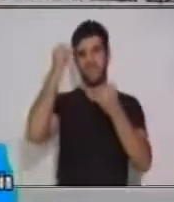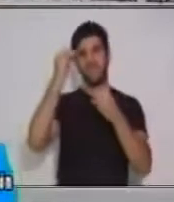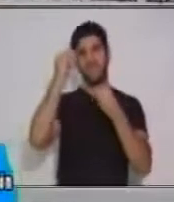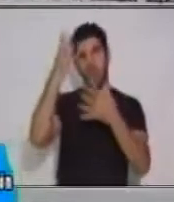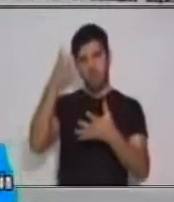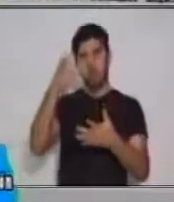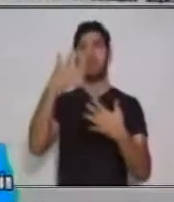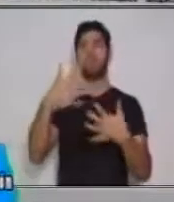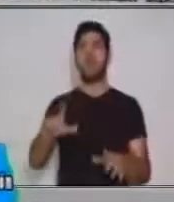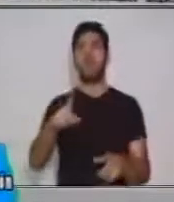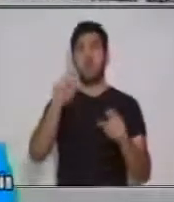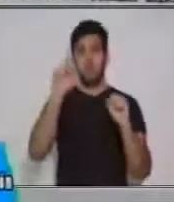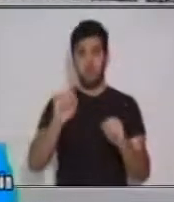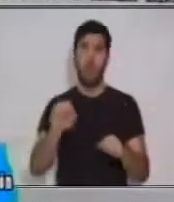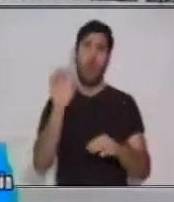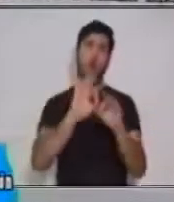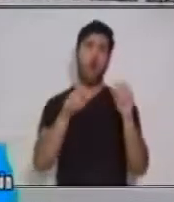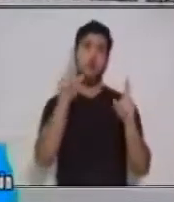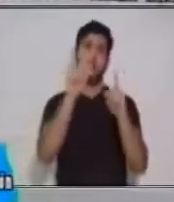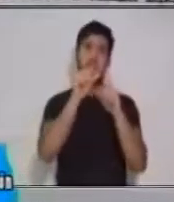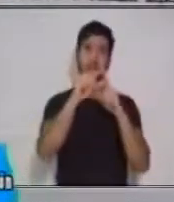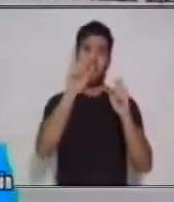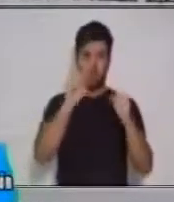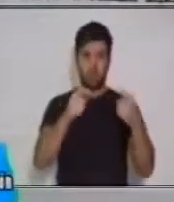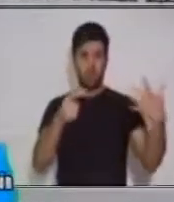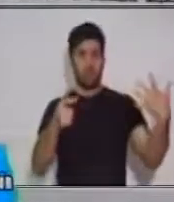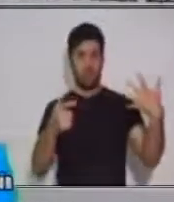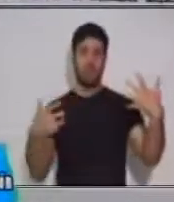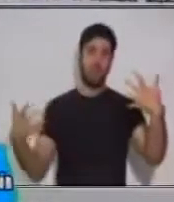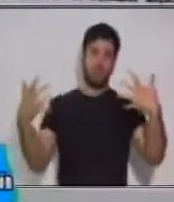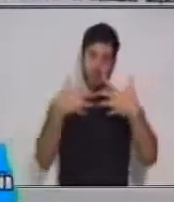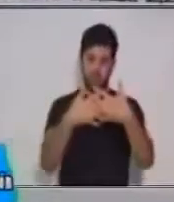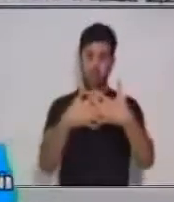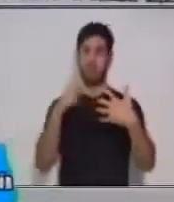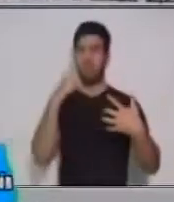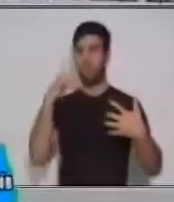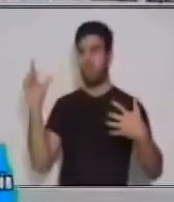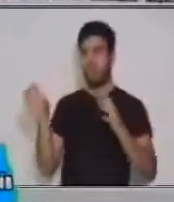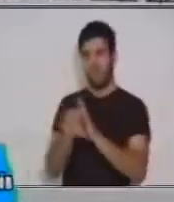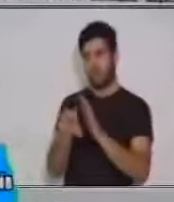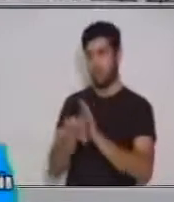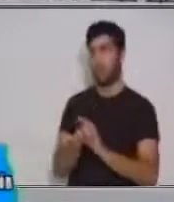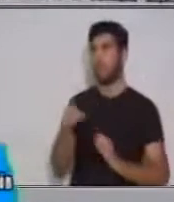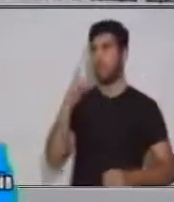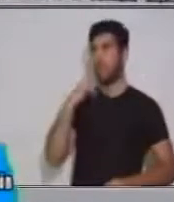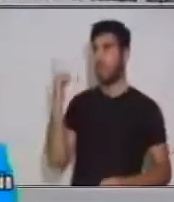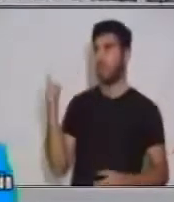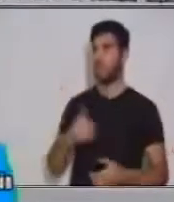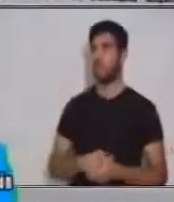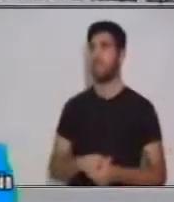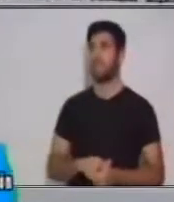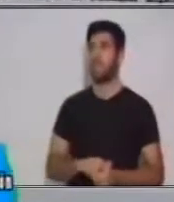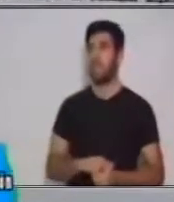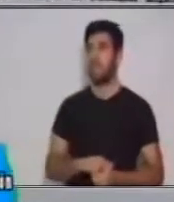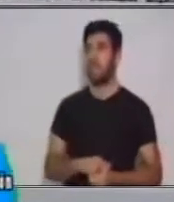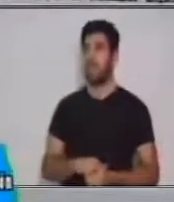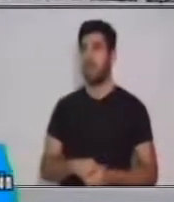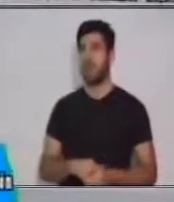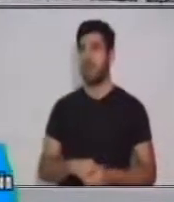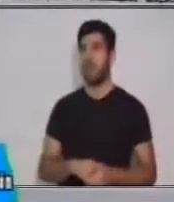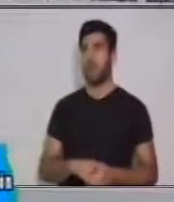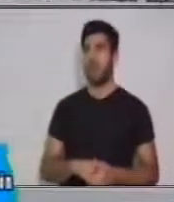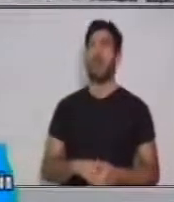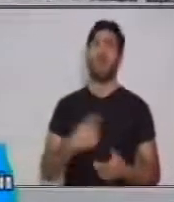unificar estas palabras con las siguientes. Si, por ejemplo, tenemos, en consecuencia esta,